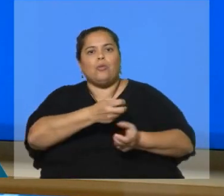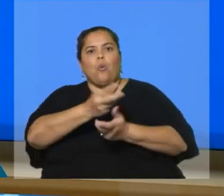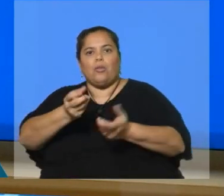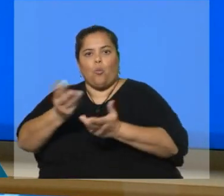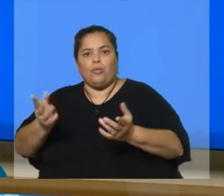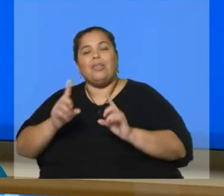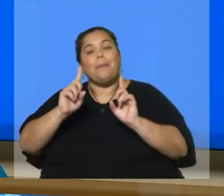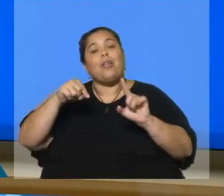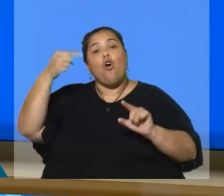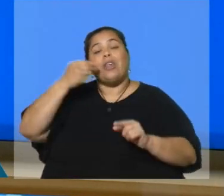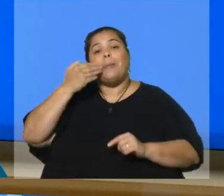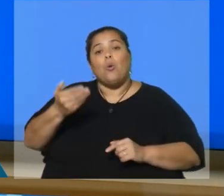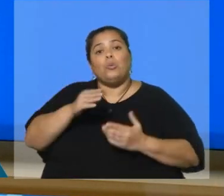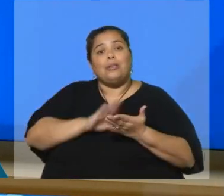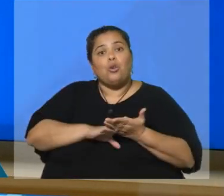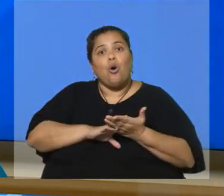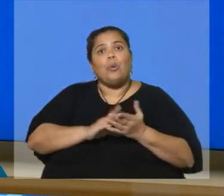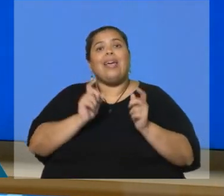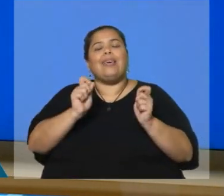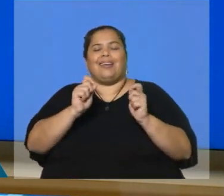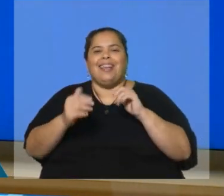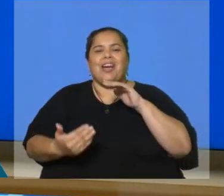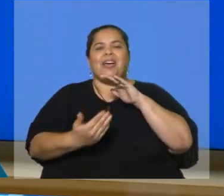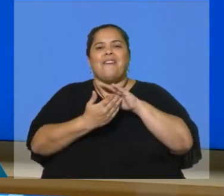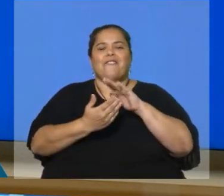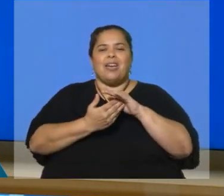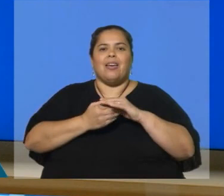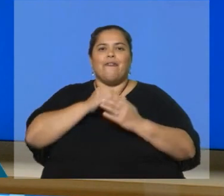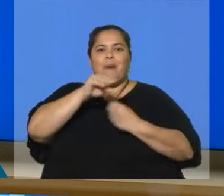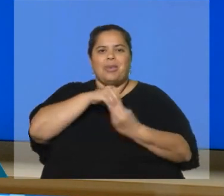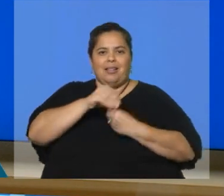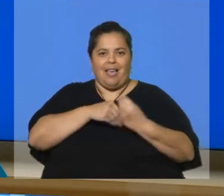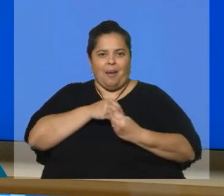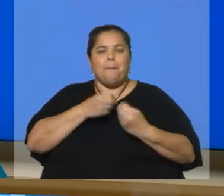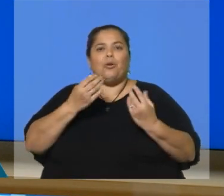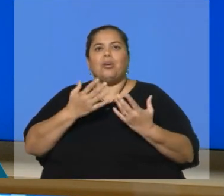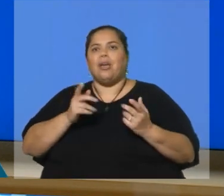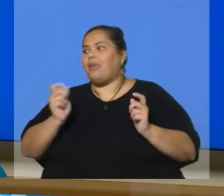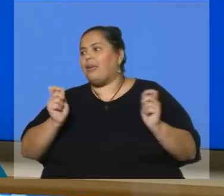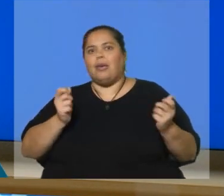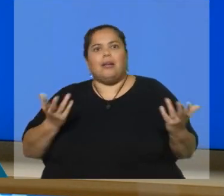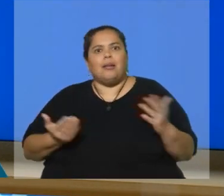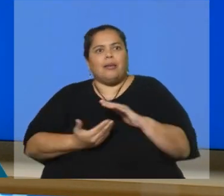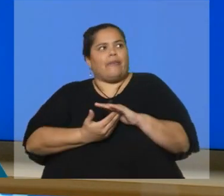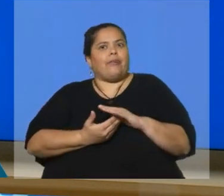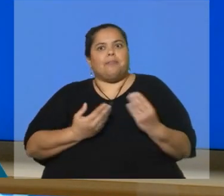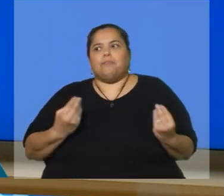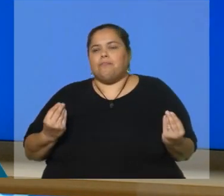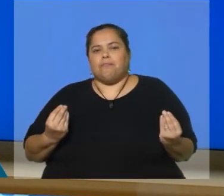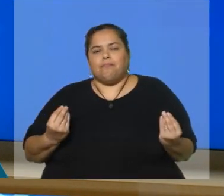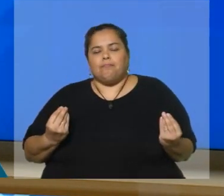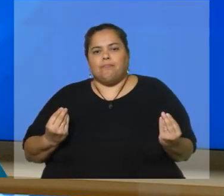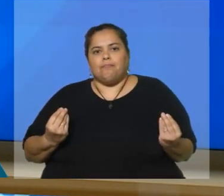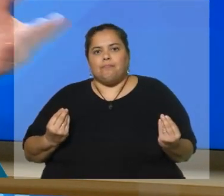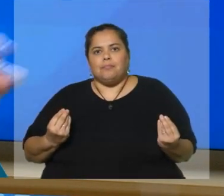de polvareda que tiene que ver con quién es el jefe del hogar. Porque hay que definir cómo se define quién es el jefe del hogar. ¿El que